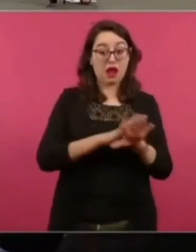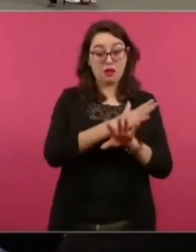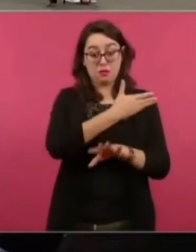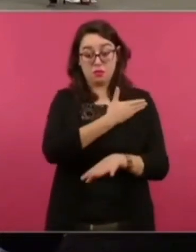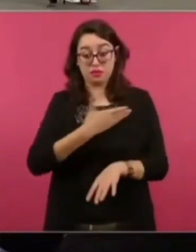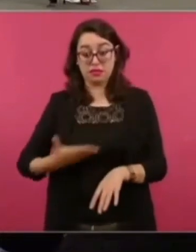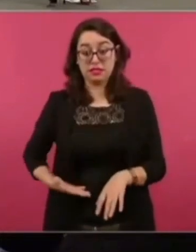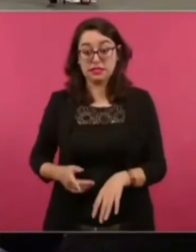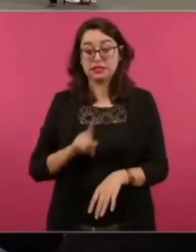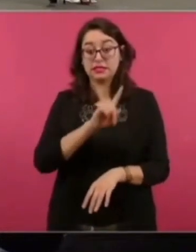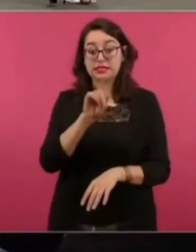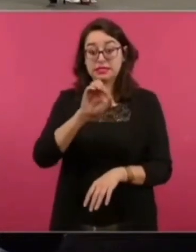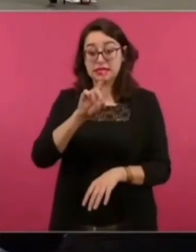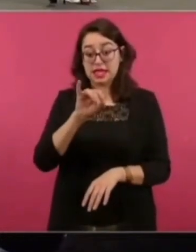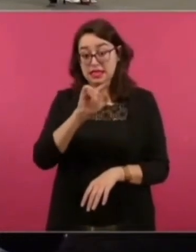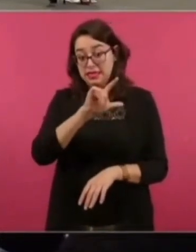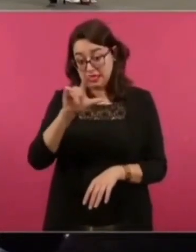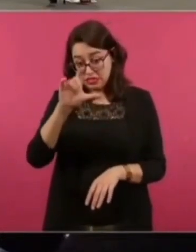económica.